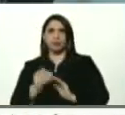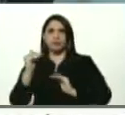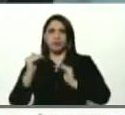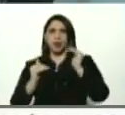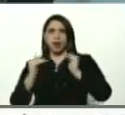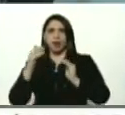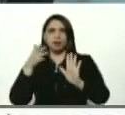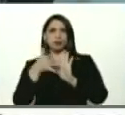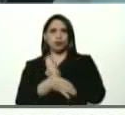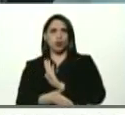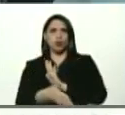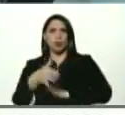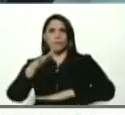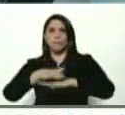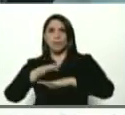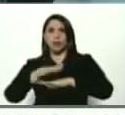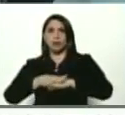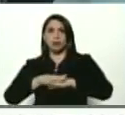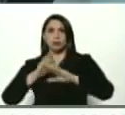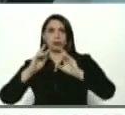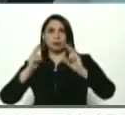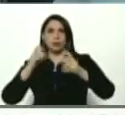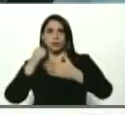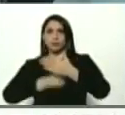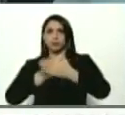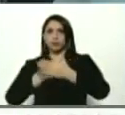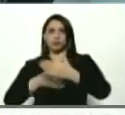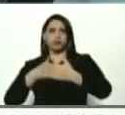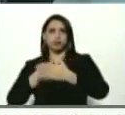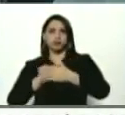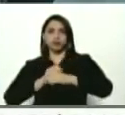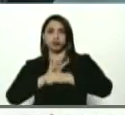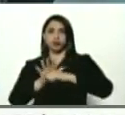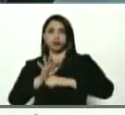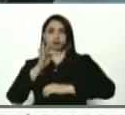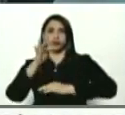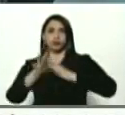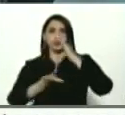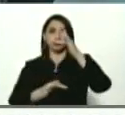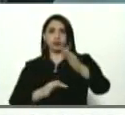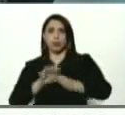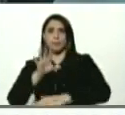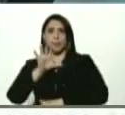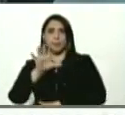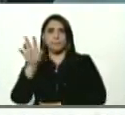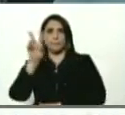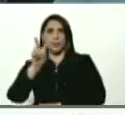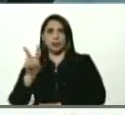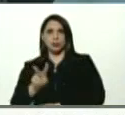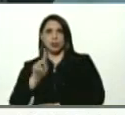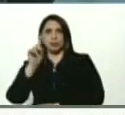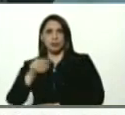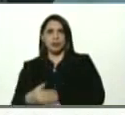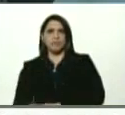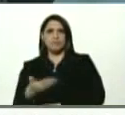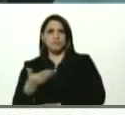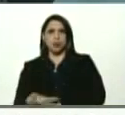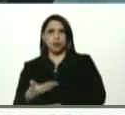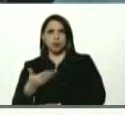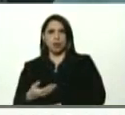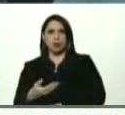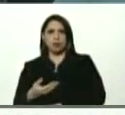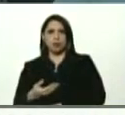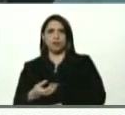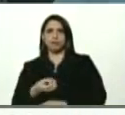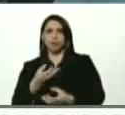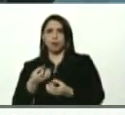sobre la situación en torno a la batalla contra el COVID-19 en la República Bolivariana de Venezuela y los importantísimos aportes que